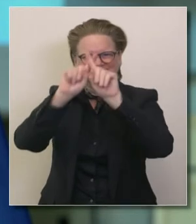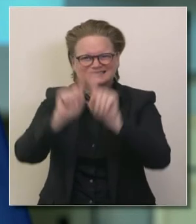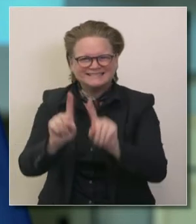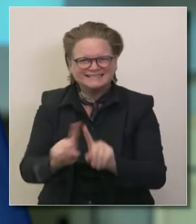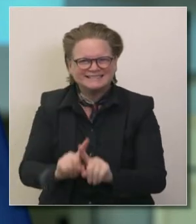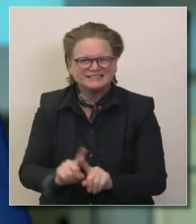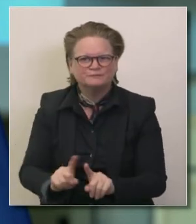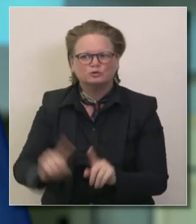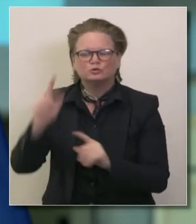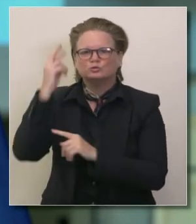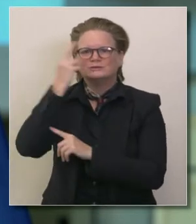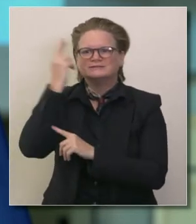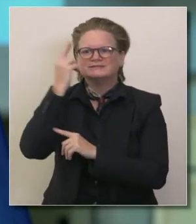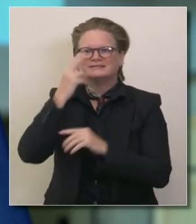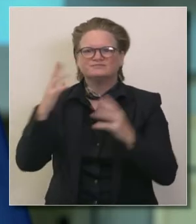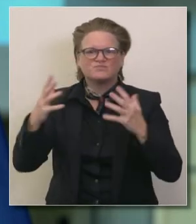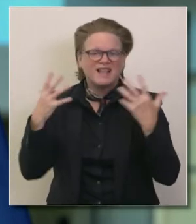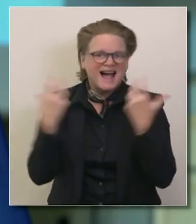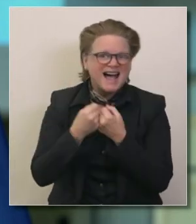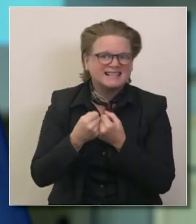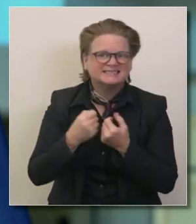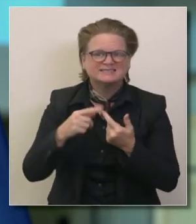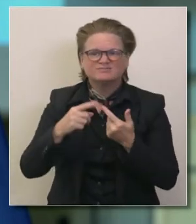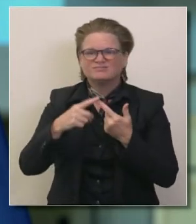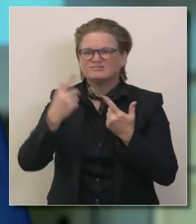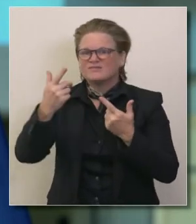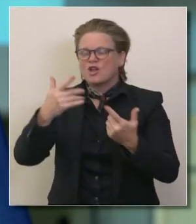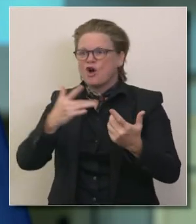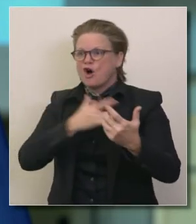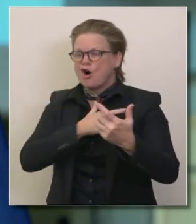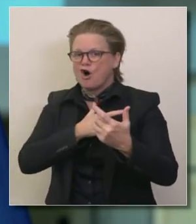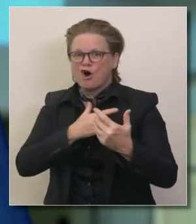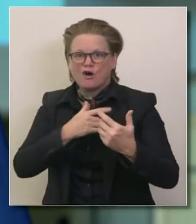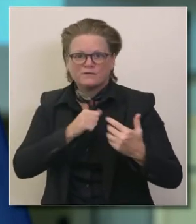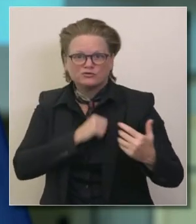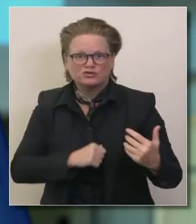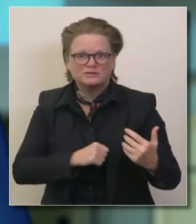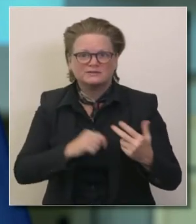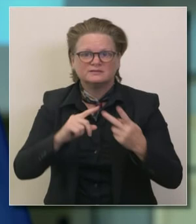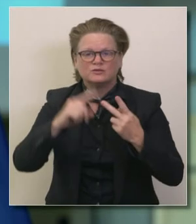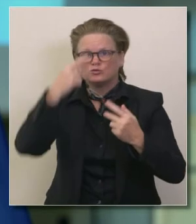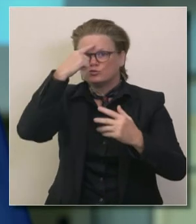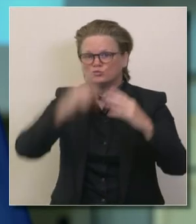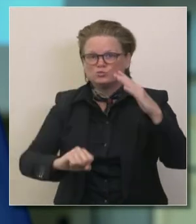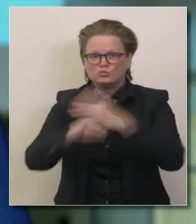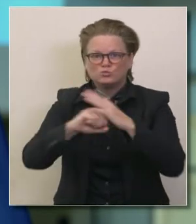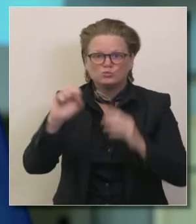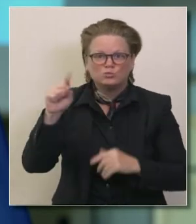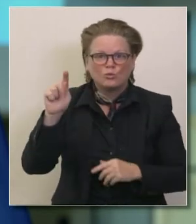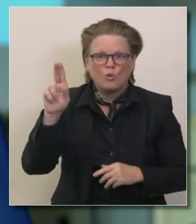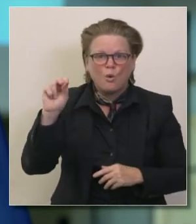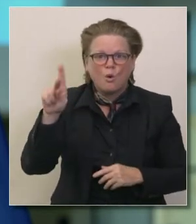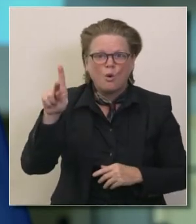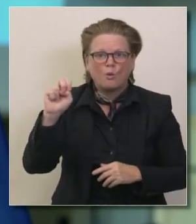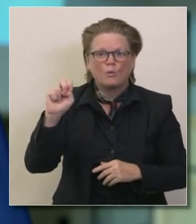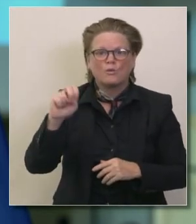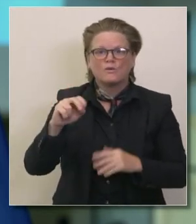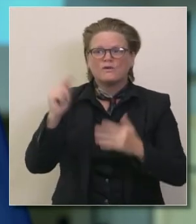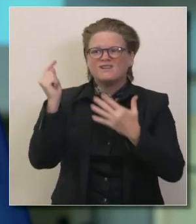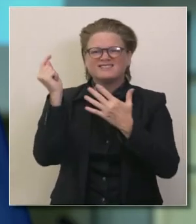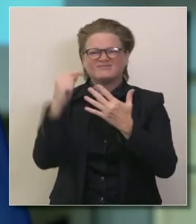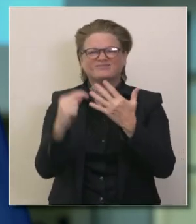accidente de automóvil Dios no quiera que la gente pueda recibir el tratamiento necesario a pesar de